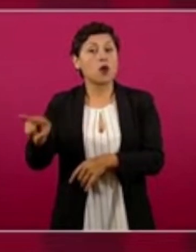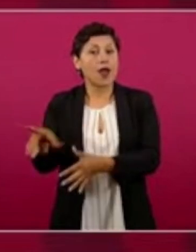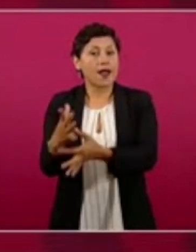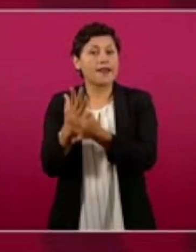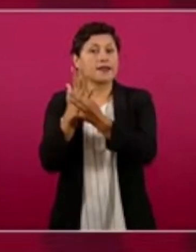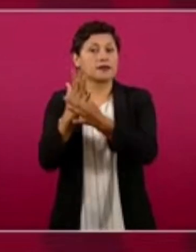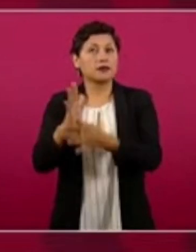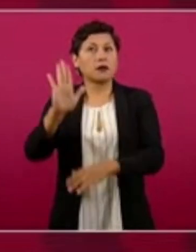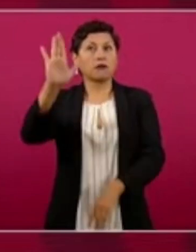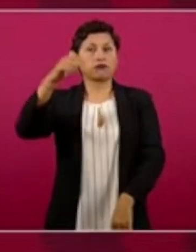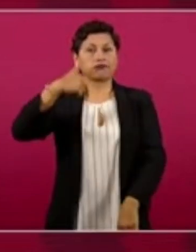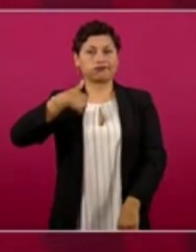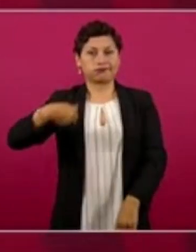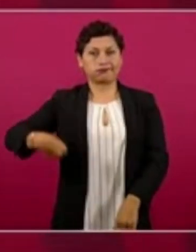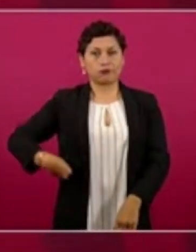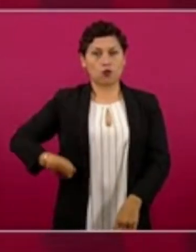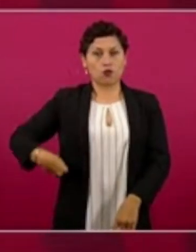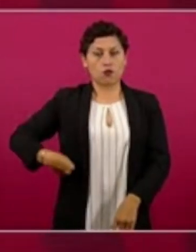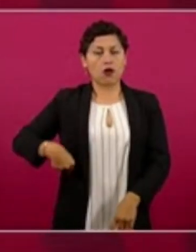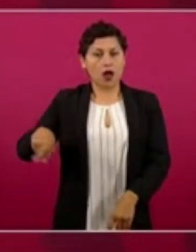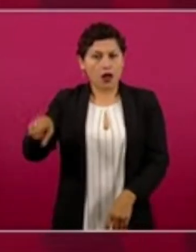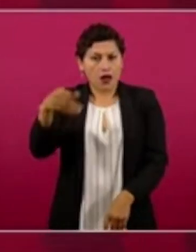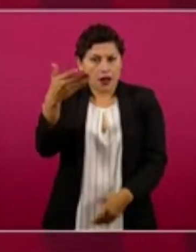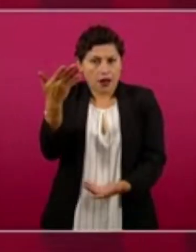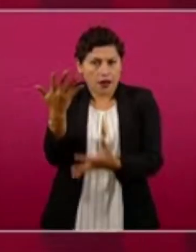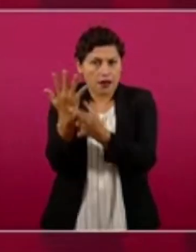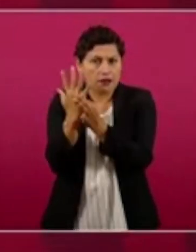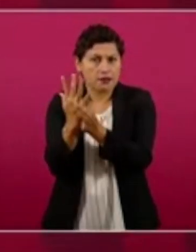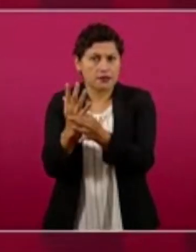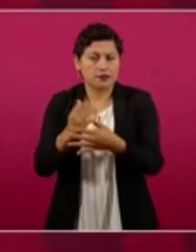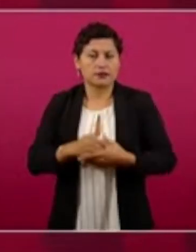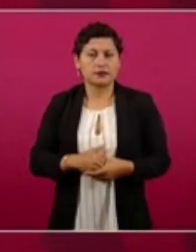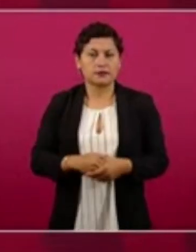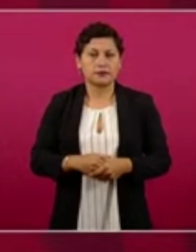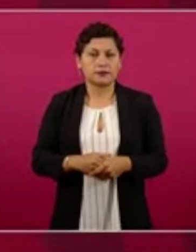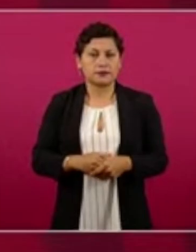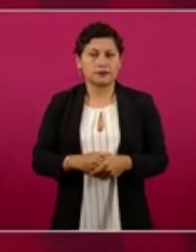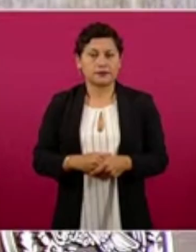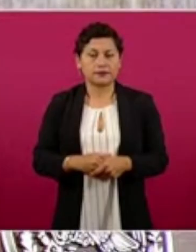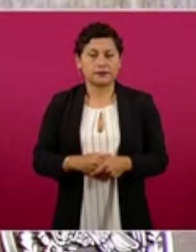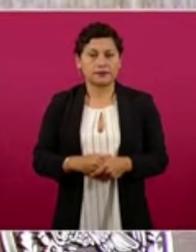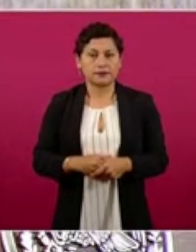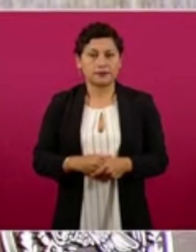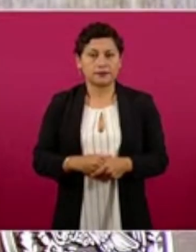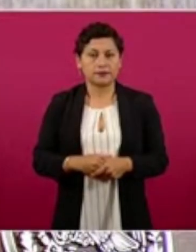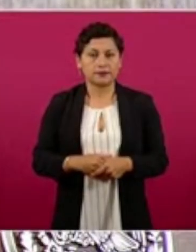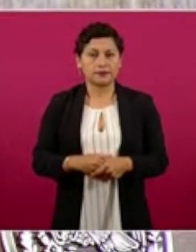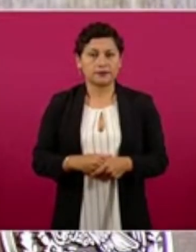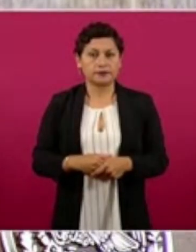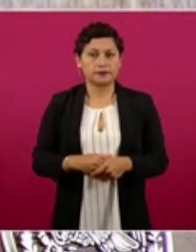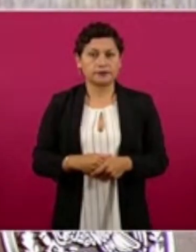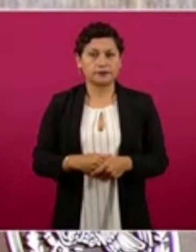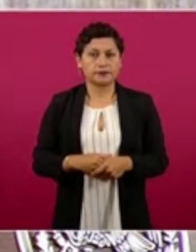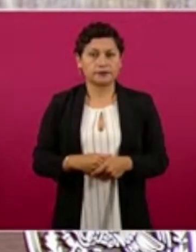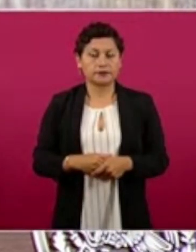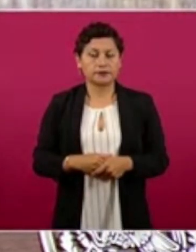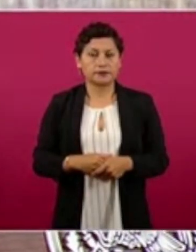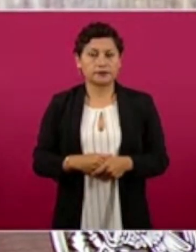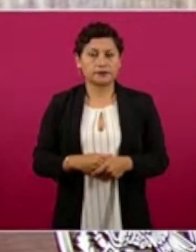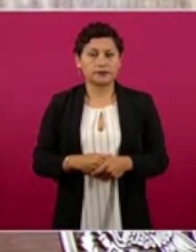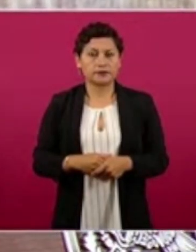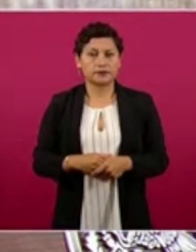de acuerdo al